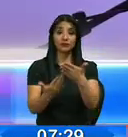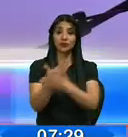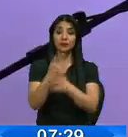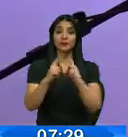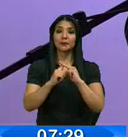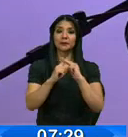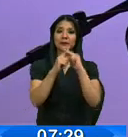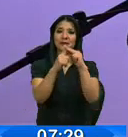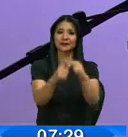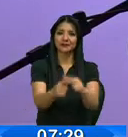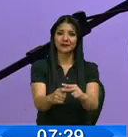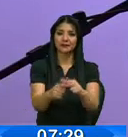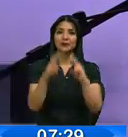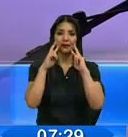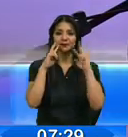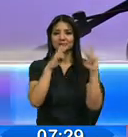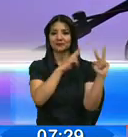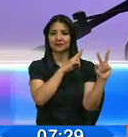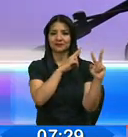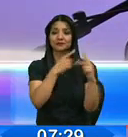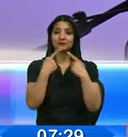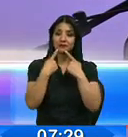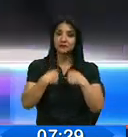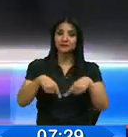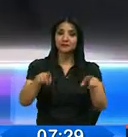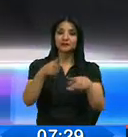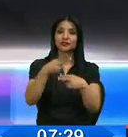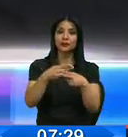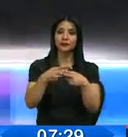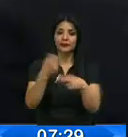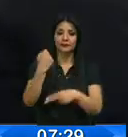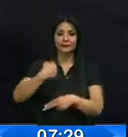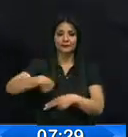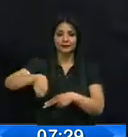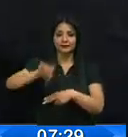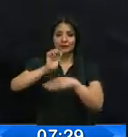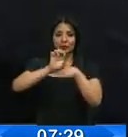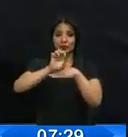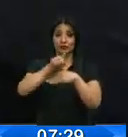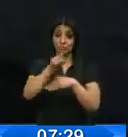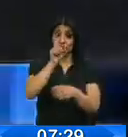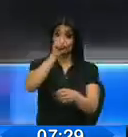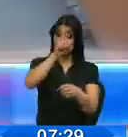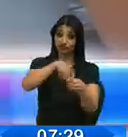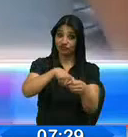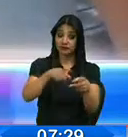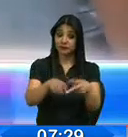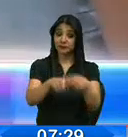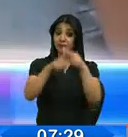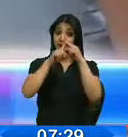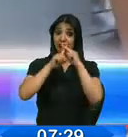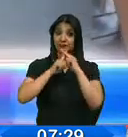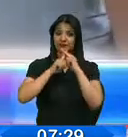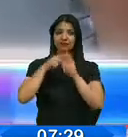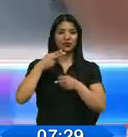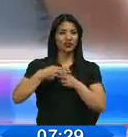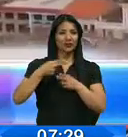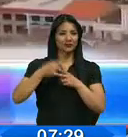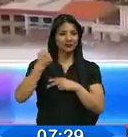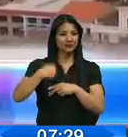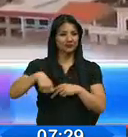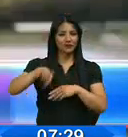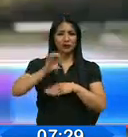quirografario, como lo pudieron observar, que lo hemos denominado Vive Ecuador. De esta manera se espera que quienes accedan a este crédito quirografario llamado Vive Ecuador